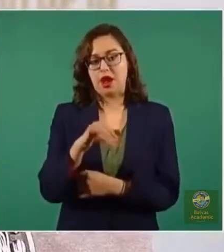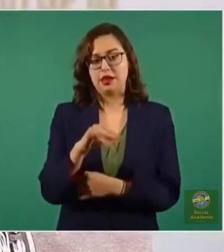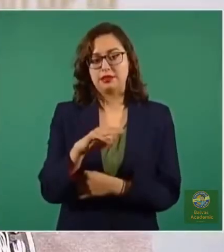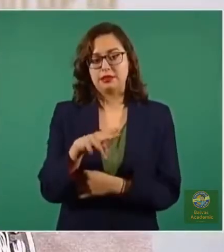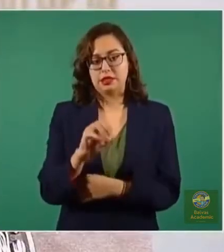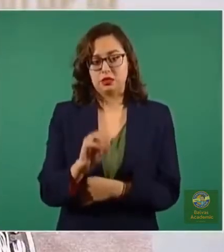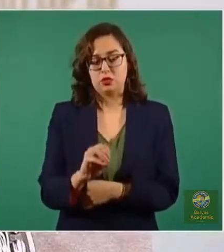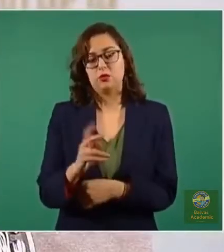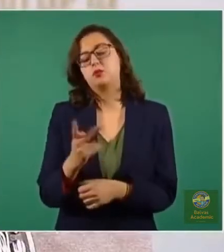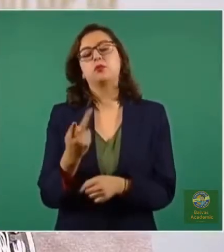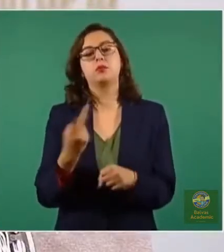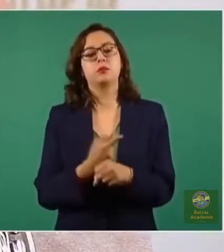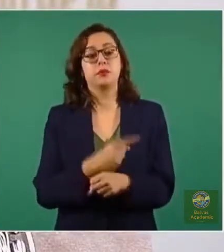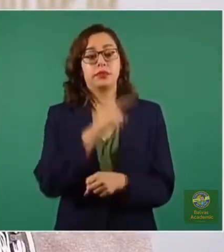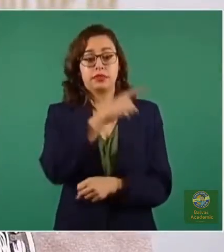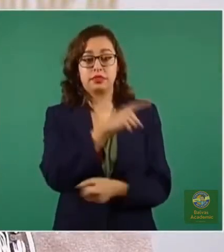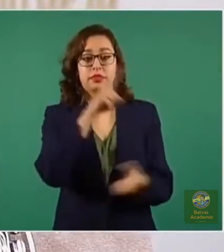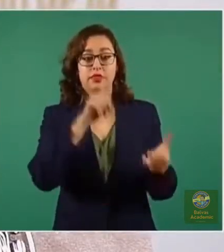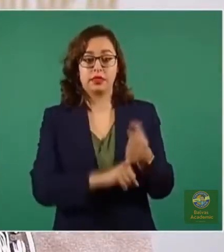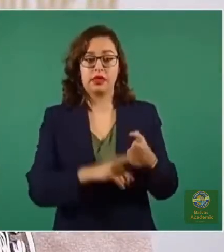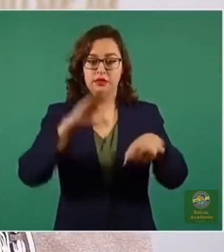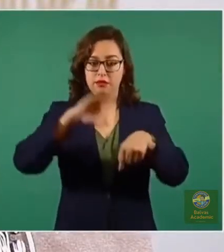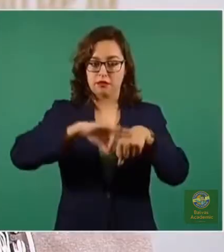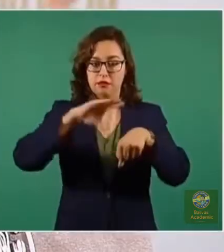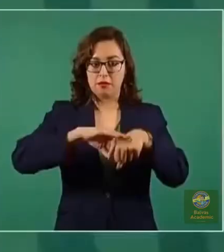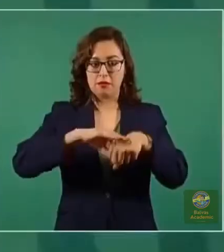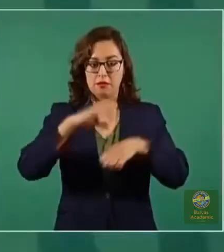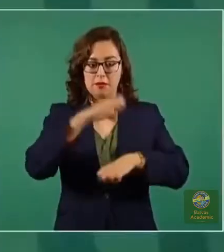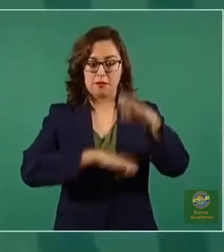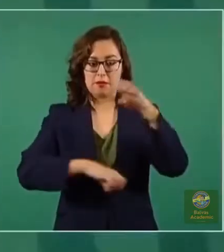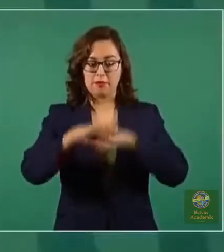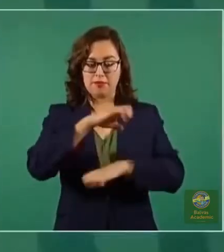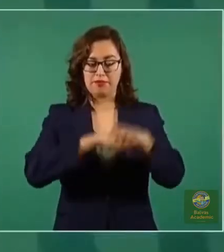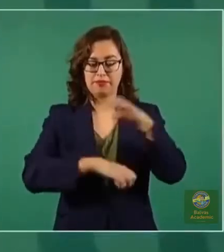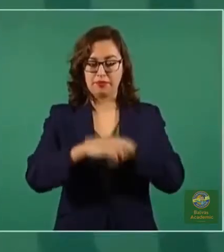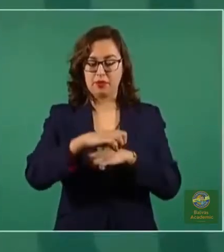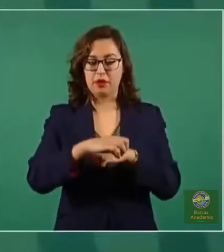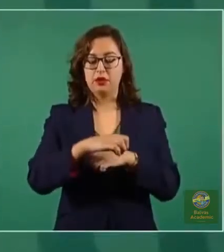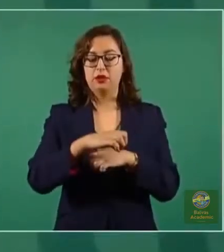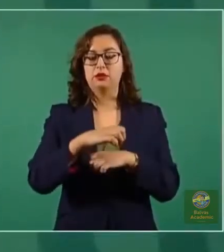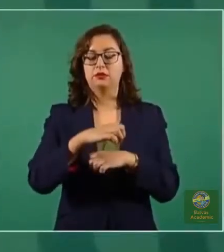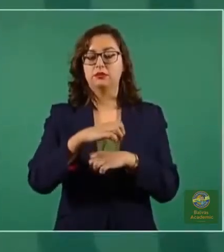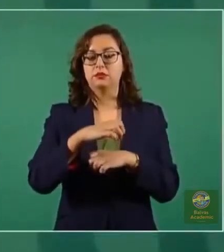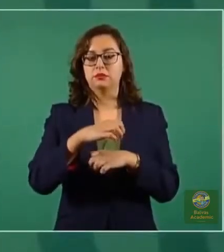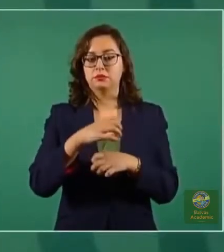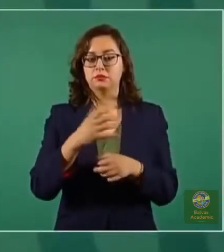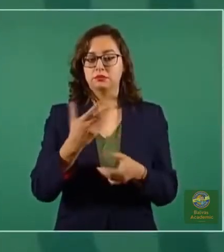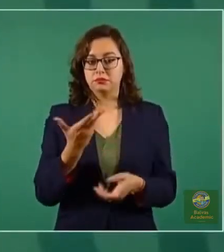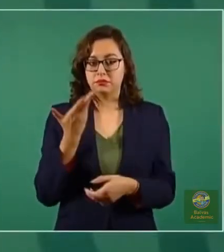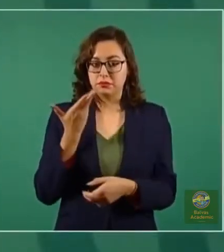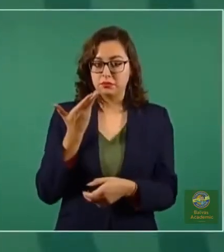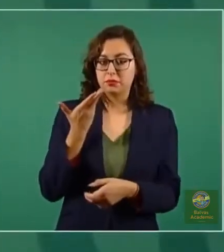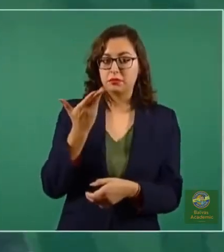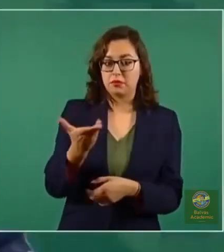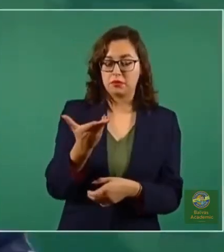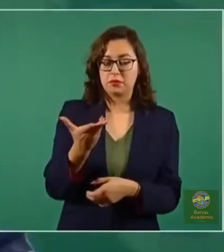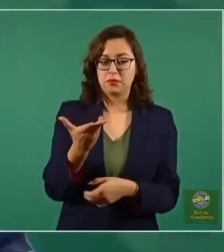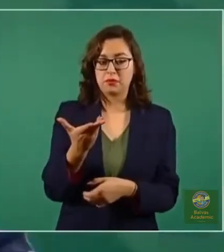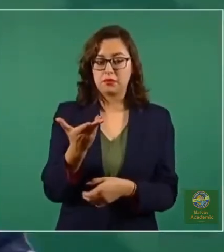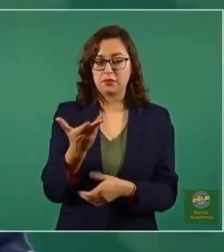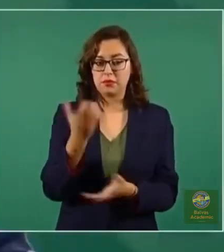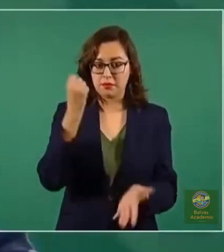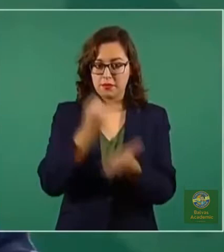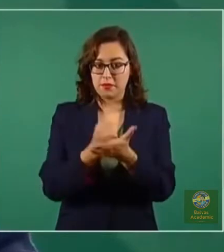representación comercial de la empresa en México, que es la responsable de haber solicitado y recibido